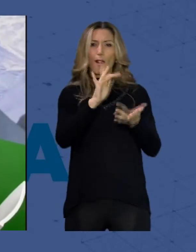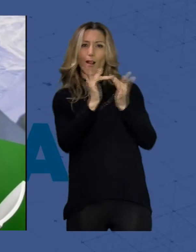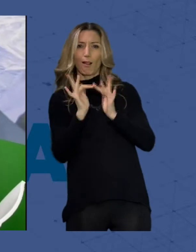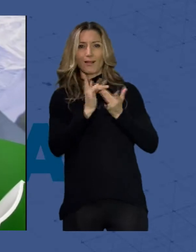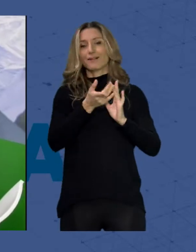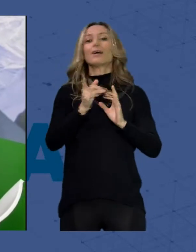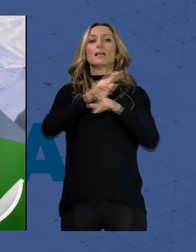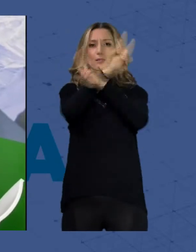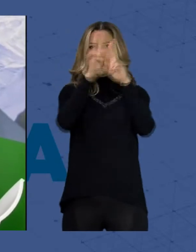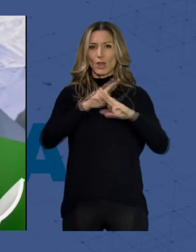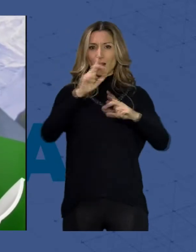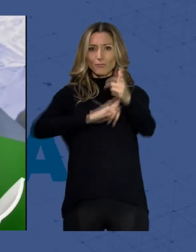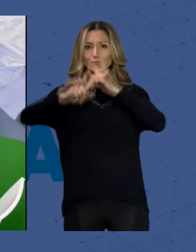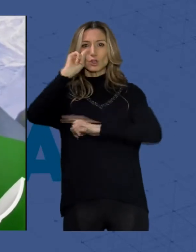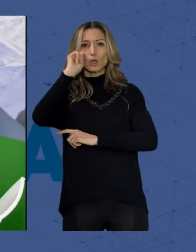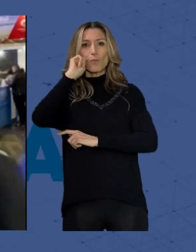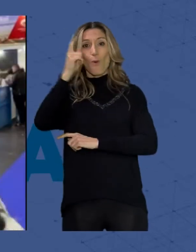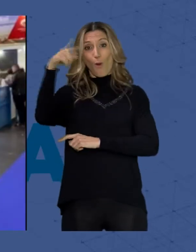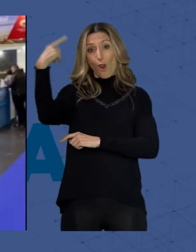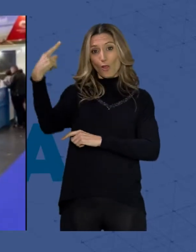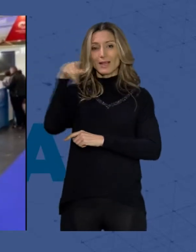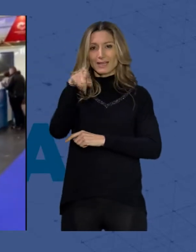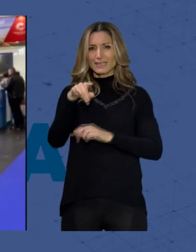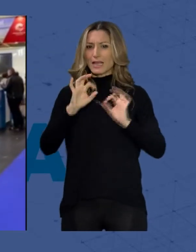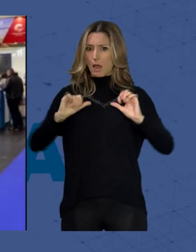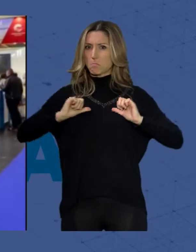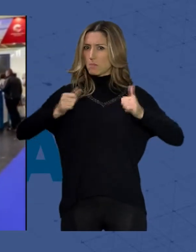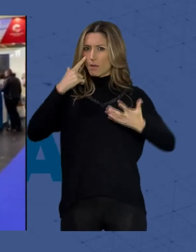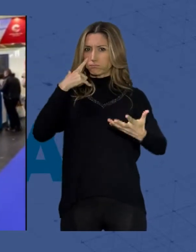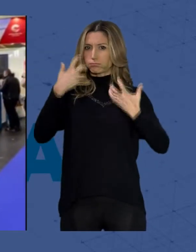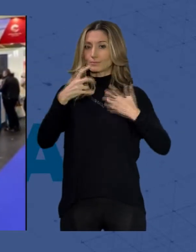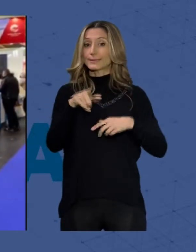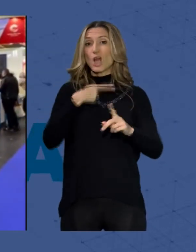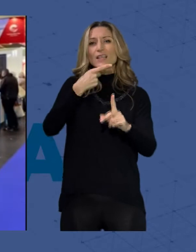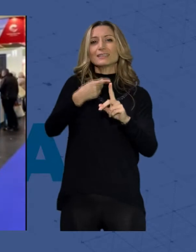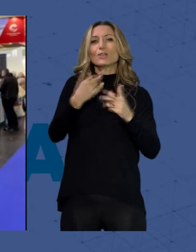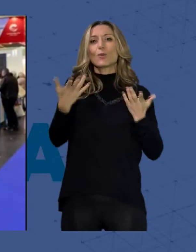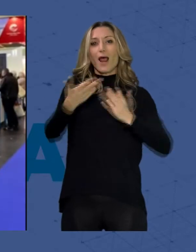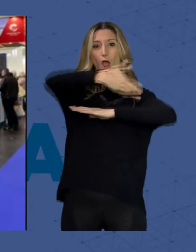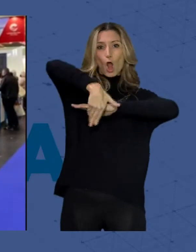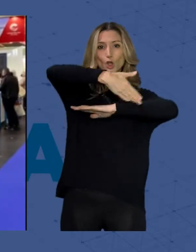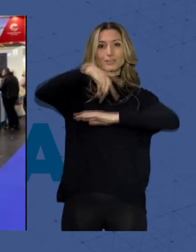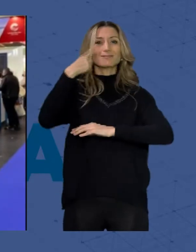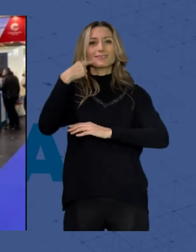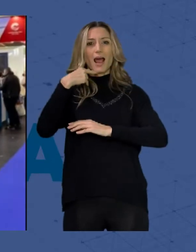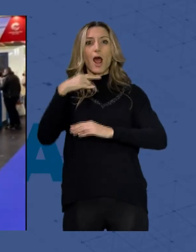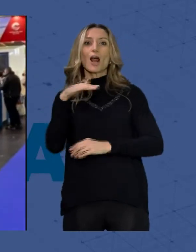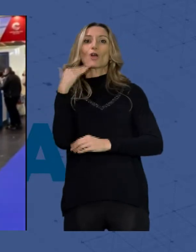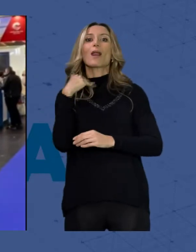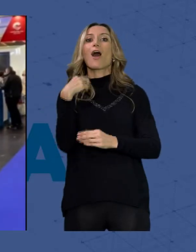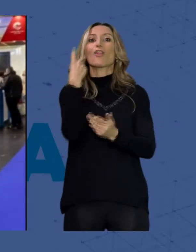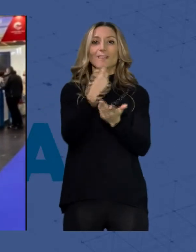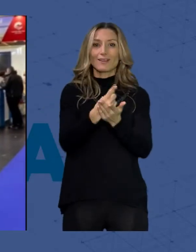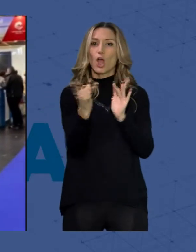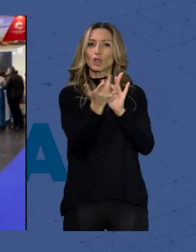Turismo de Londres, World Trade Market, ya comienzan a dar sus primeros frutos. El destino Costa de Almería recuperará dos conexiones aéreas con el Reino